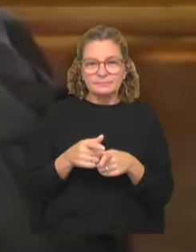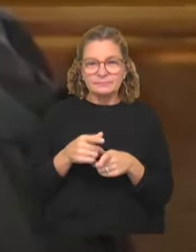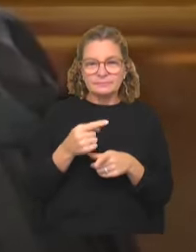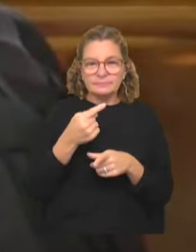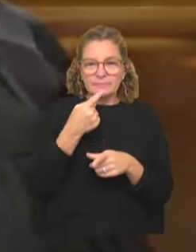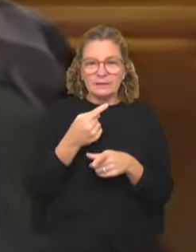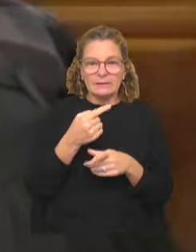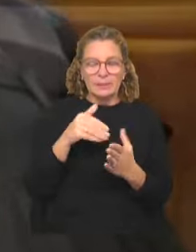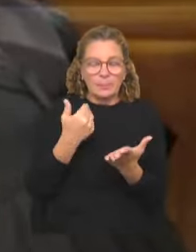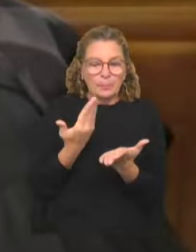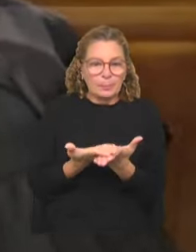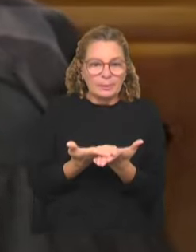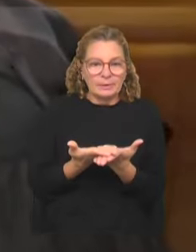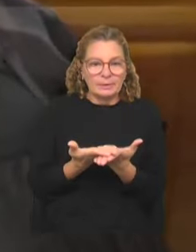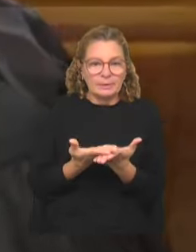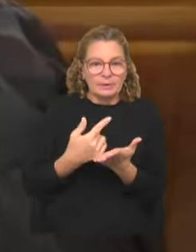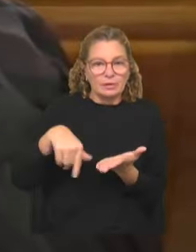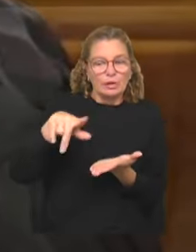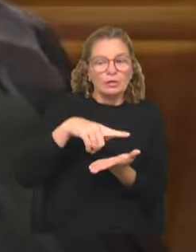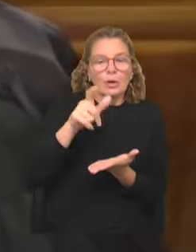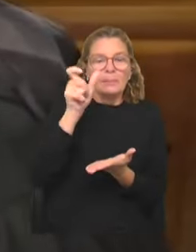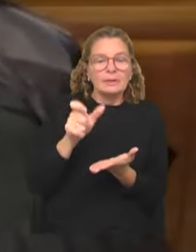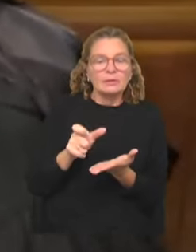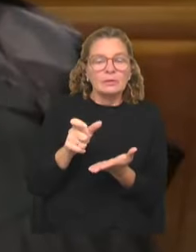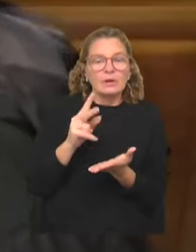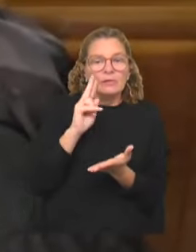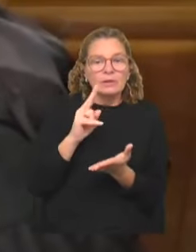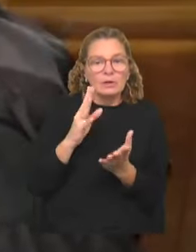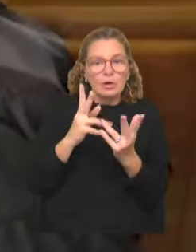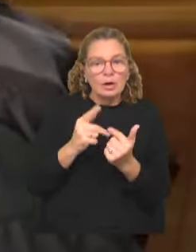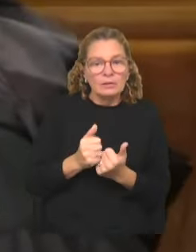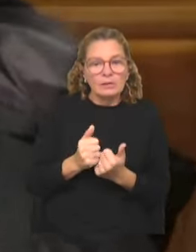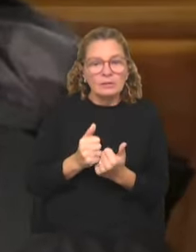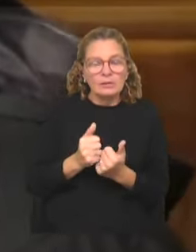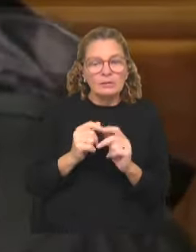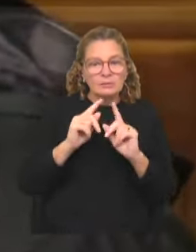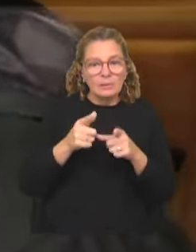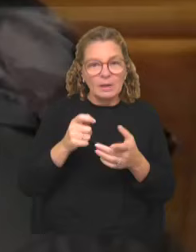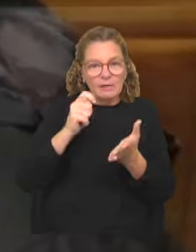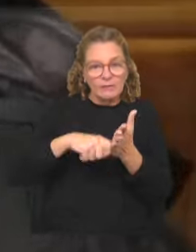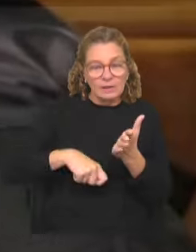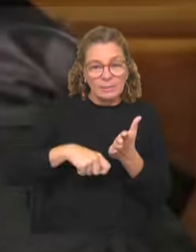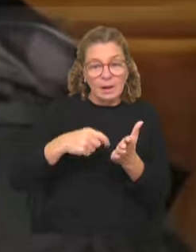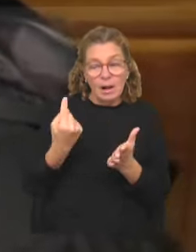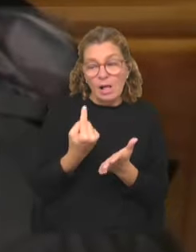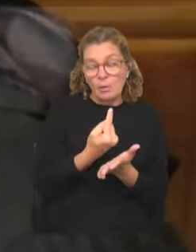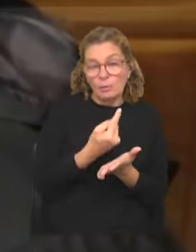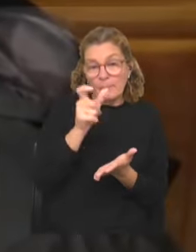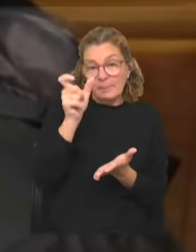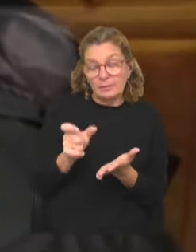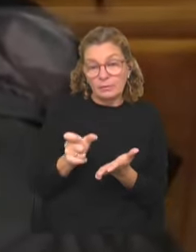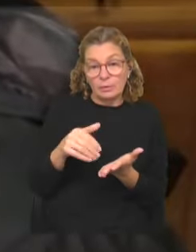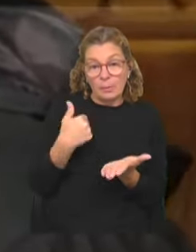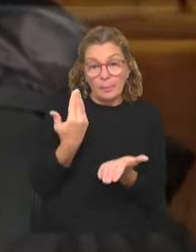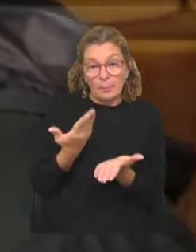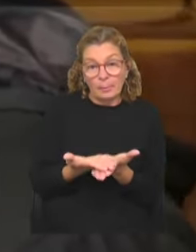Decide poner a consideración de toda la ciudadanía a través de su organización, a través de las firmas de los ciudadanos y las ciudadanas, una